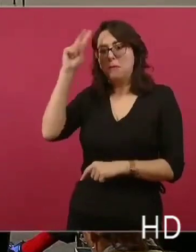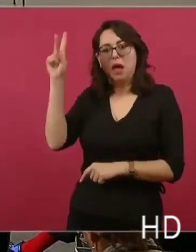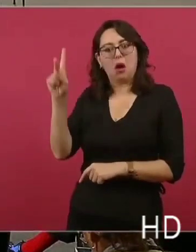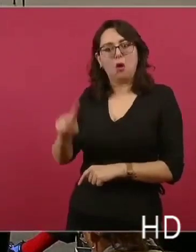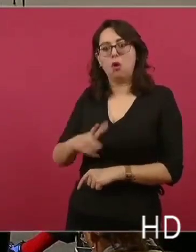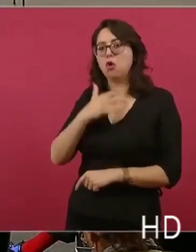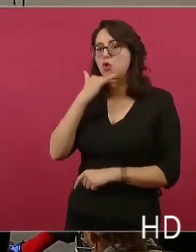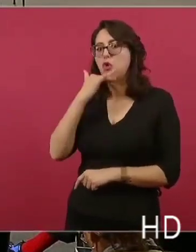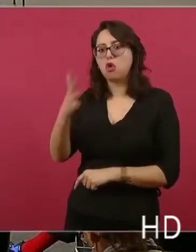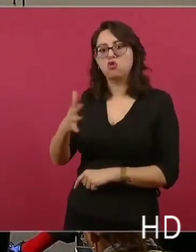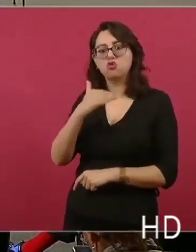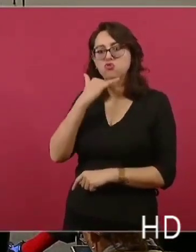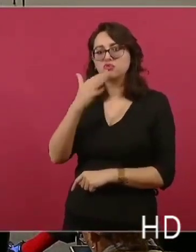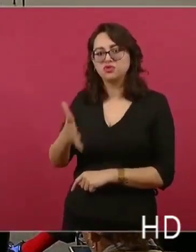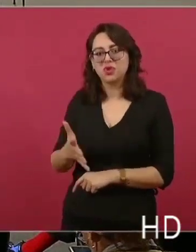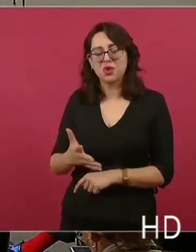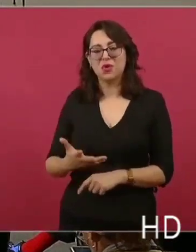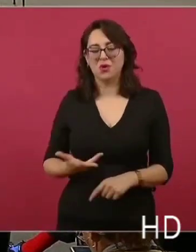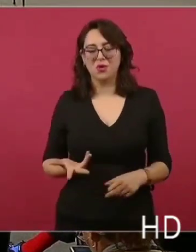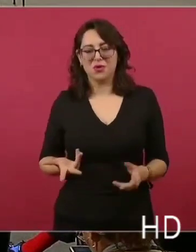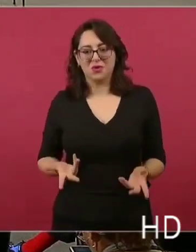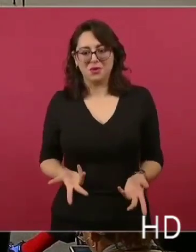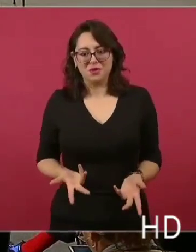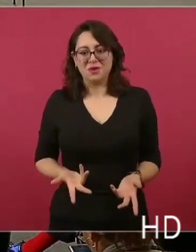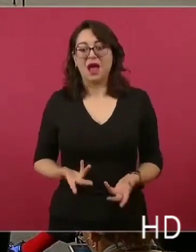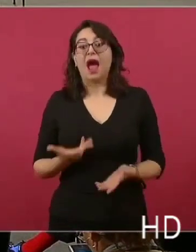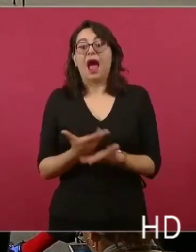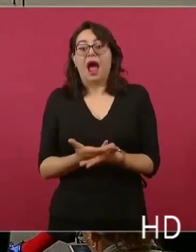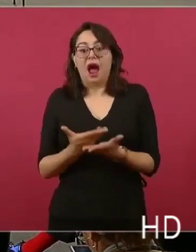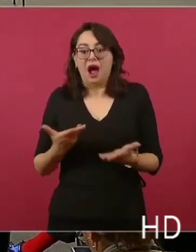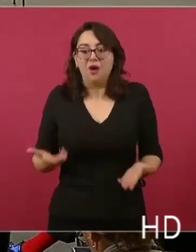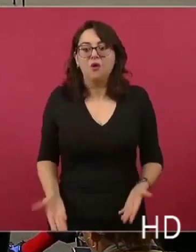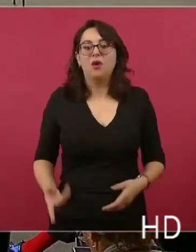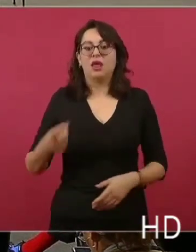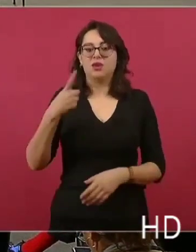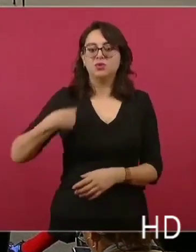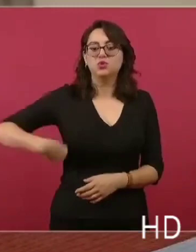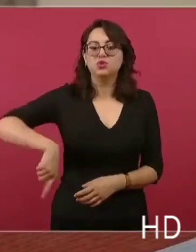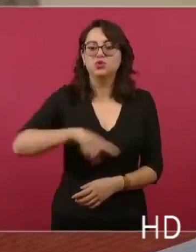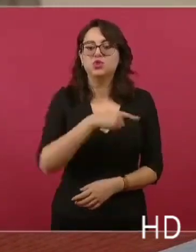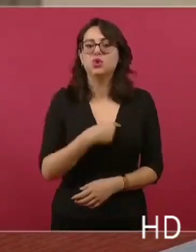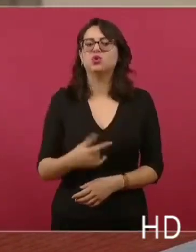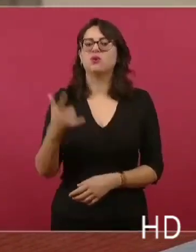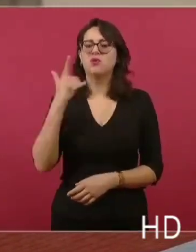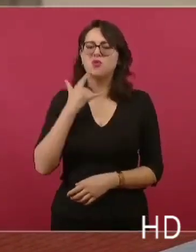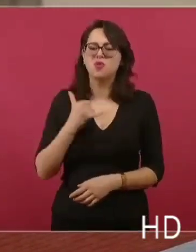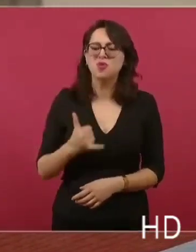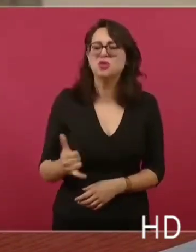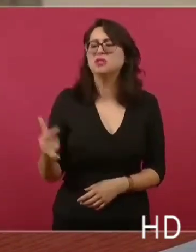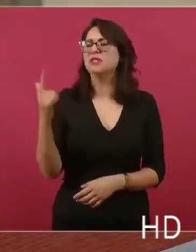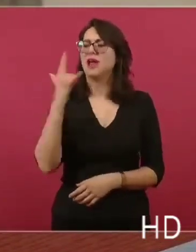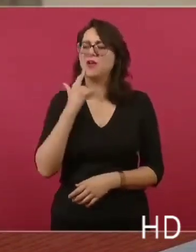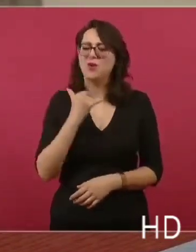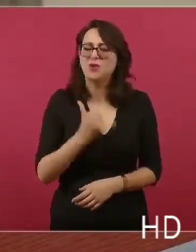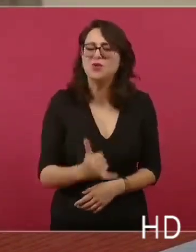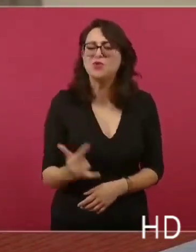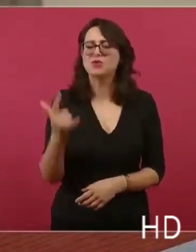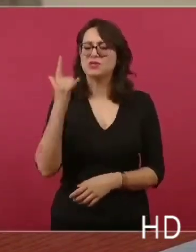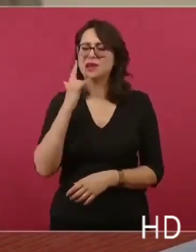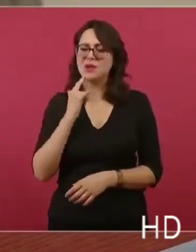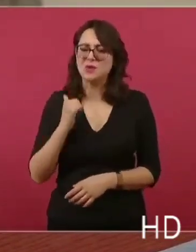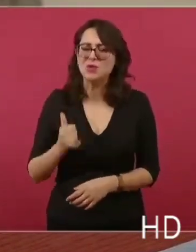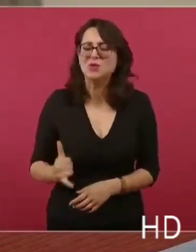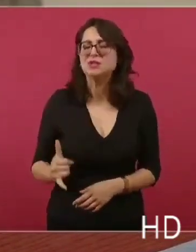lo podemos ver como un botón de muestra, aquí, en esa